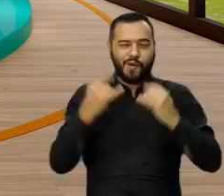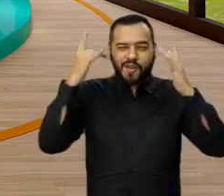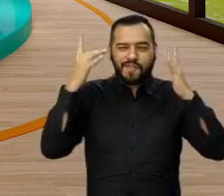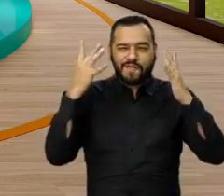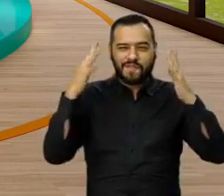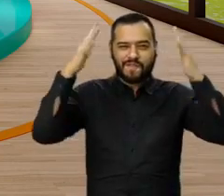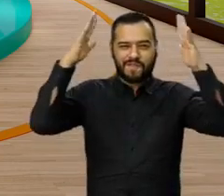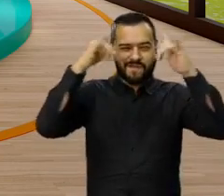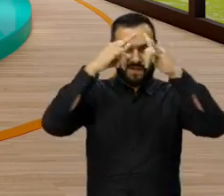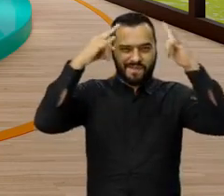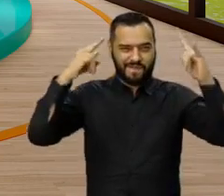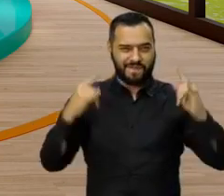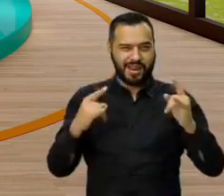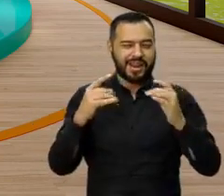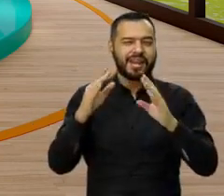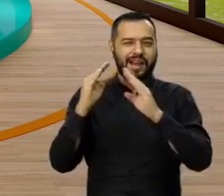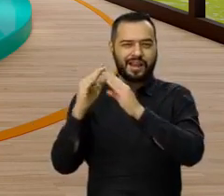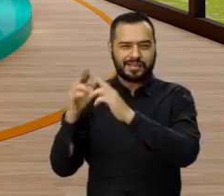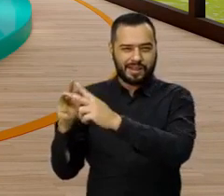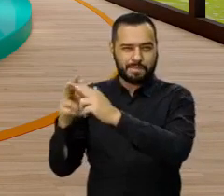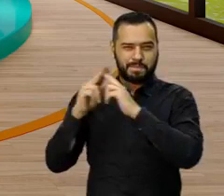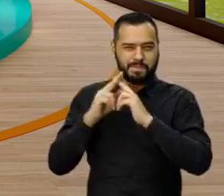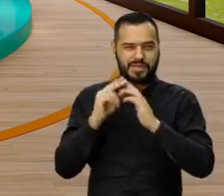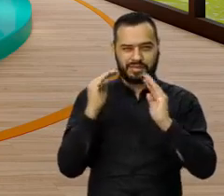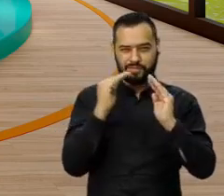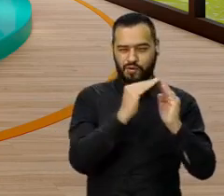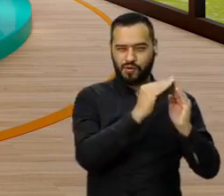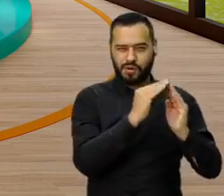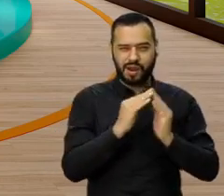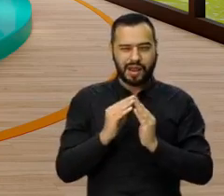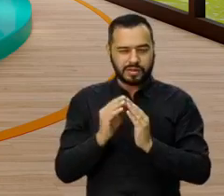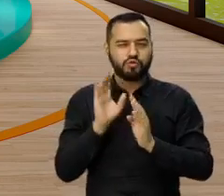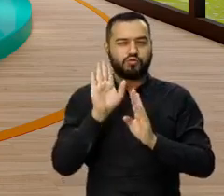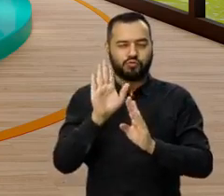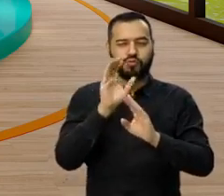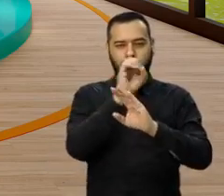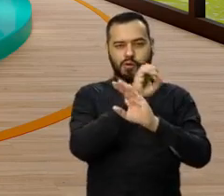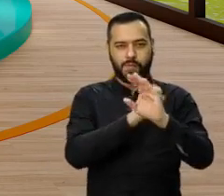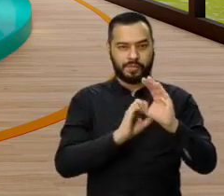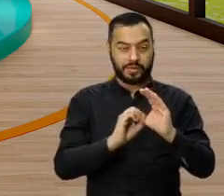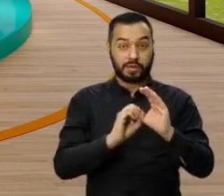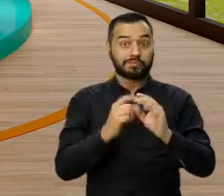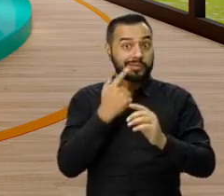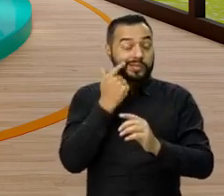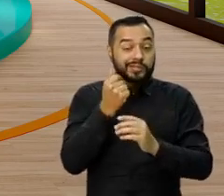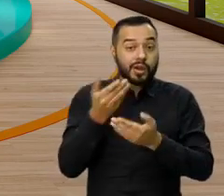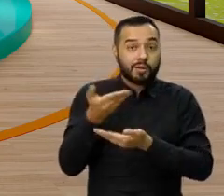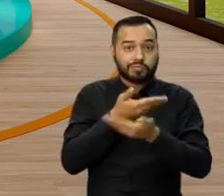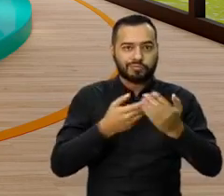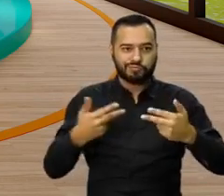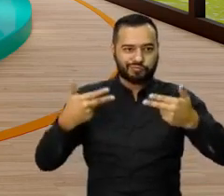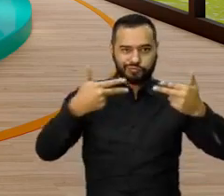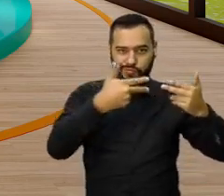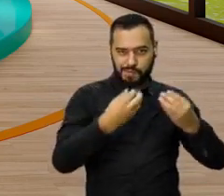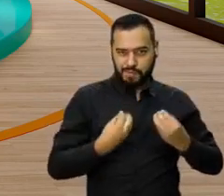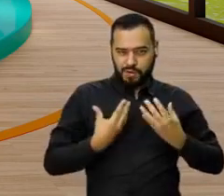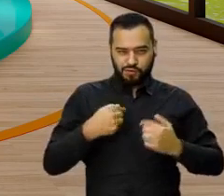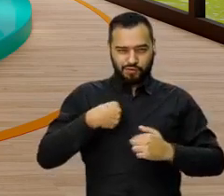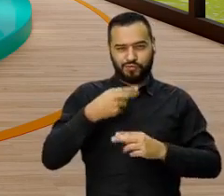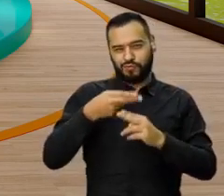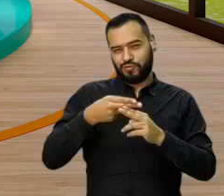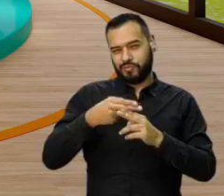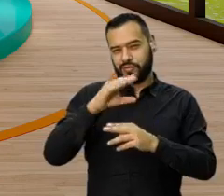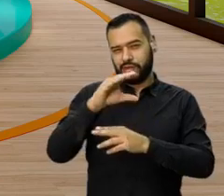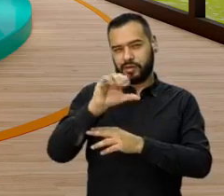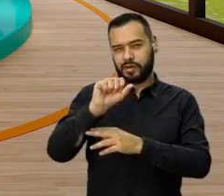Feria Virtual de Vivienda y Crédito Hipotecario de Compensar. Qué bueno que sigan conectados con nosotros. Yo soy Carolina Guevara y desde